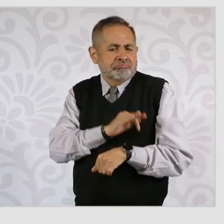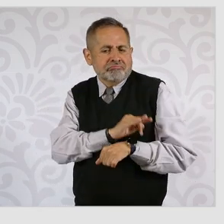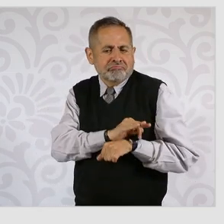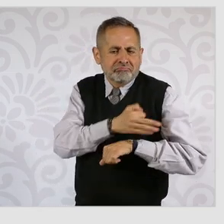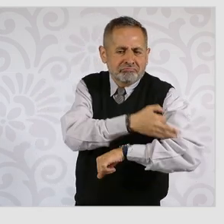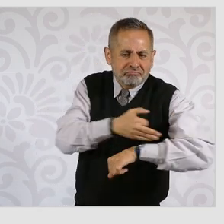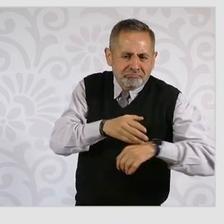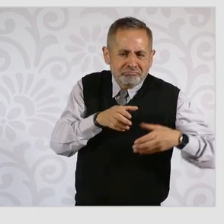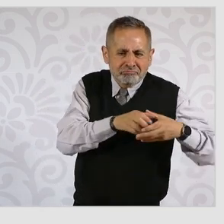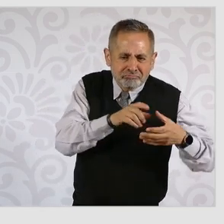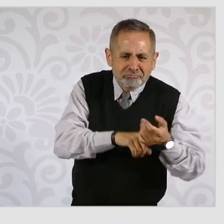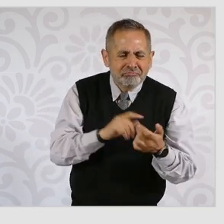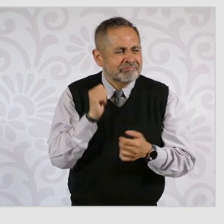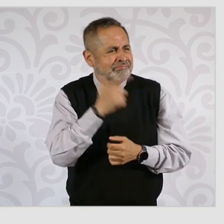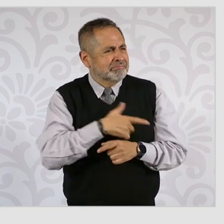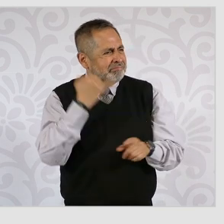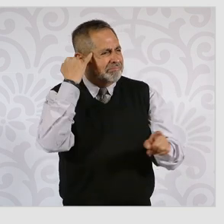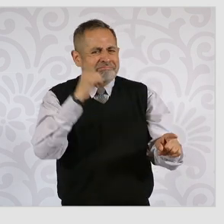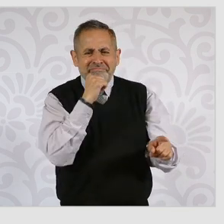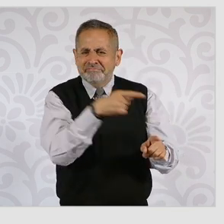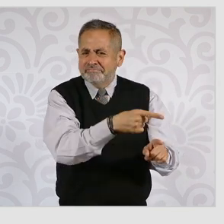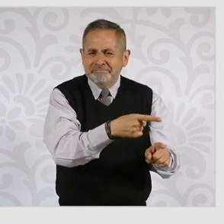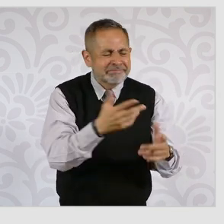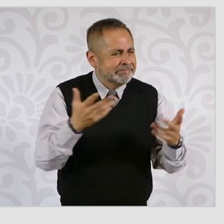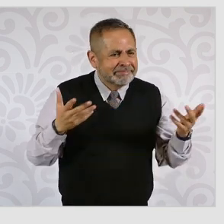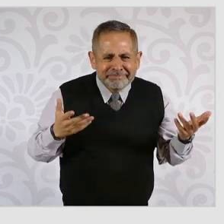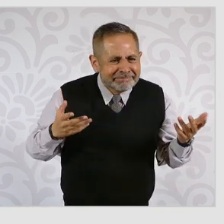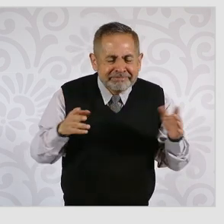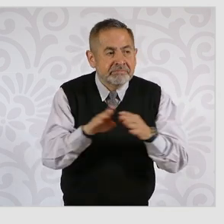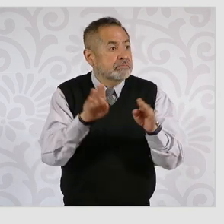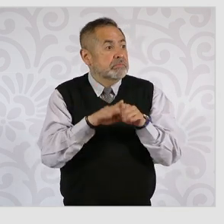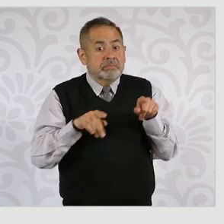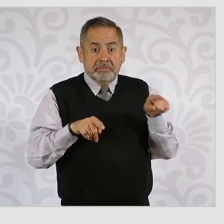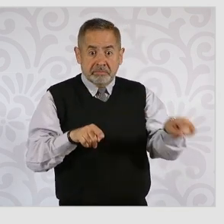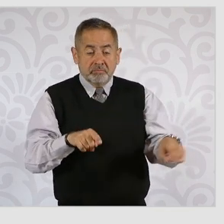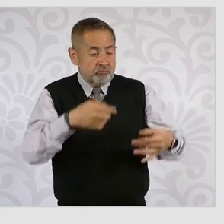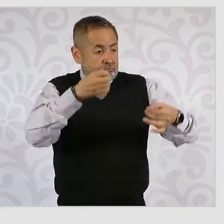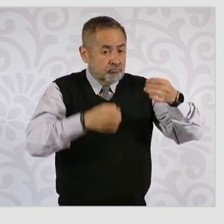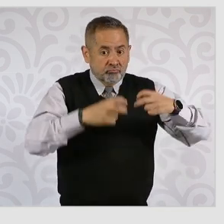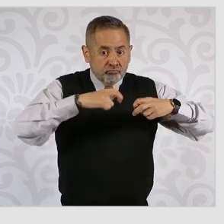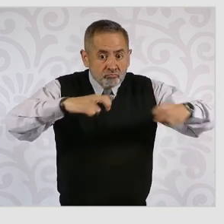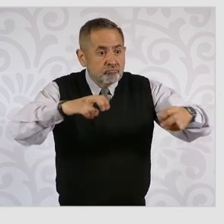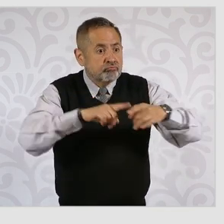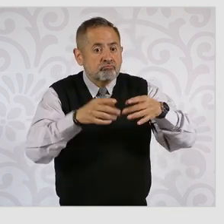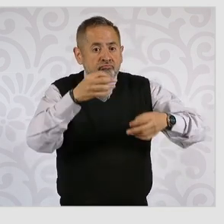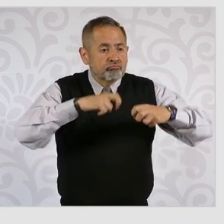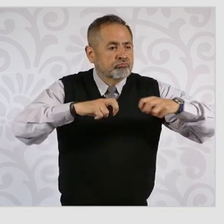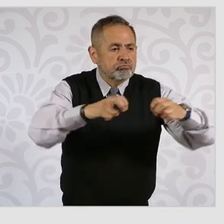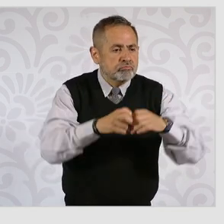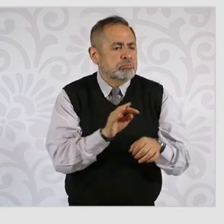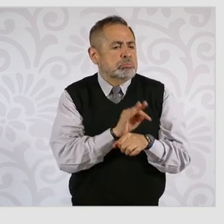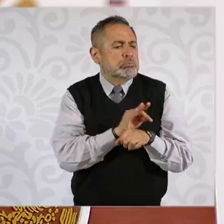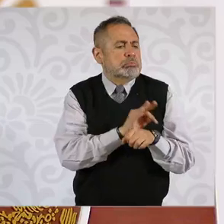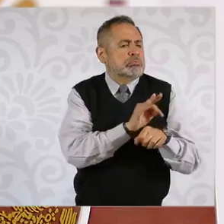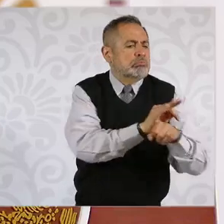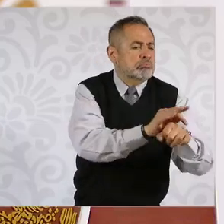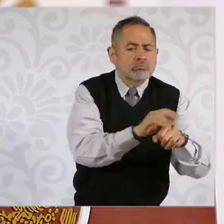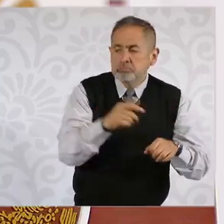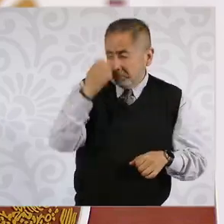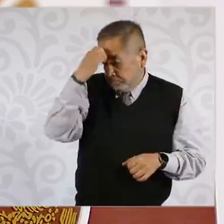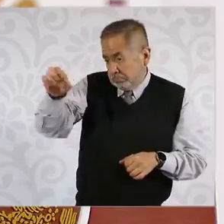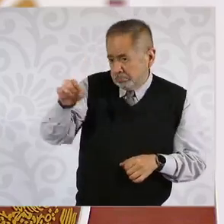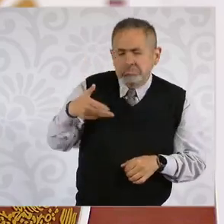criterios objetivos, pues sólo las personas cercanas a jueces y magistrados resultan vencedoras.